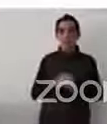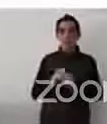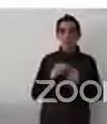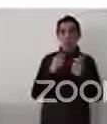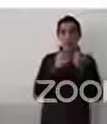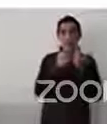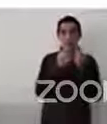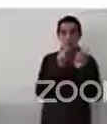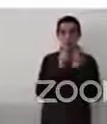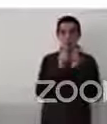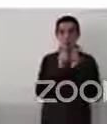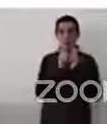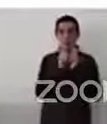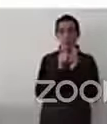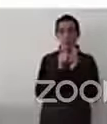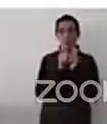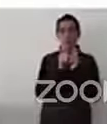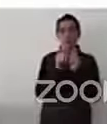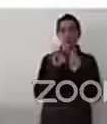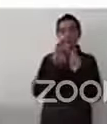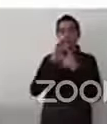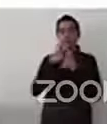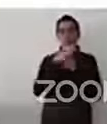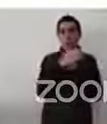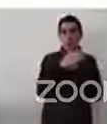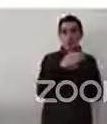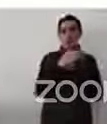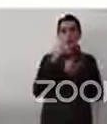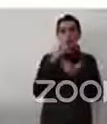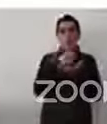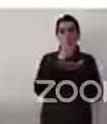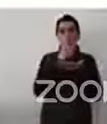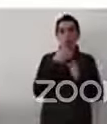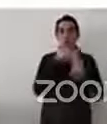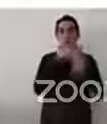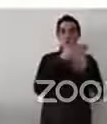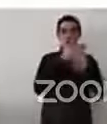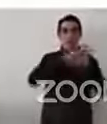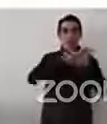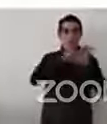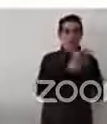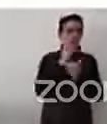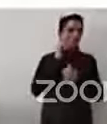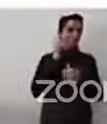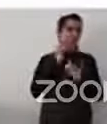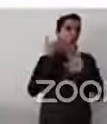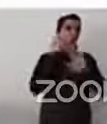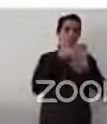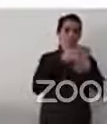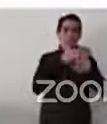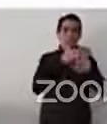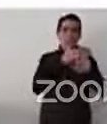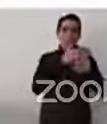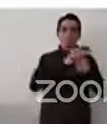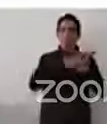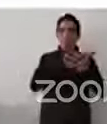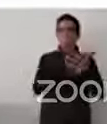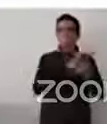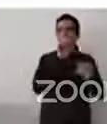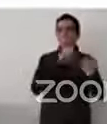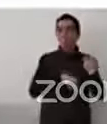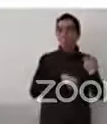contra el racismo y la discriminación, es importante recalcar que esta construcción de esta definición se basa en dos